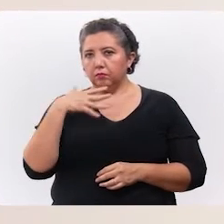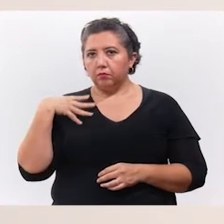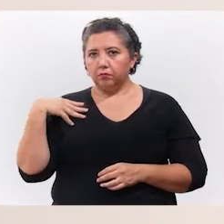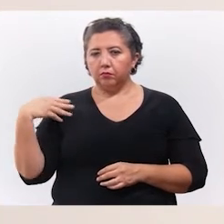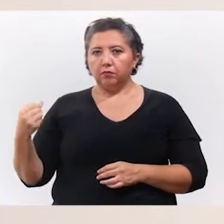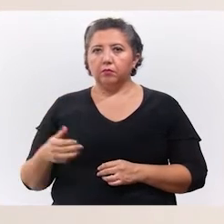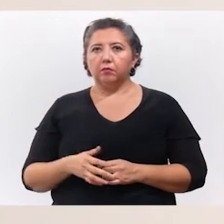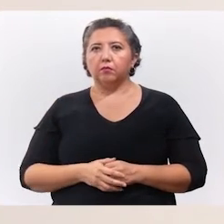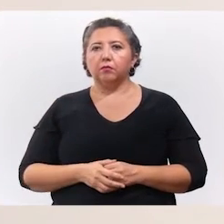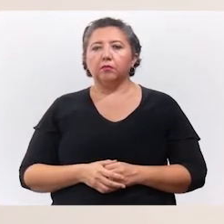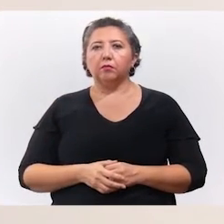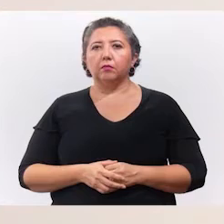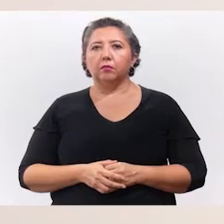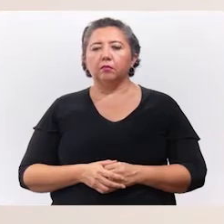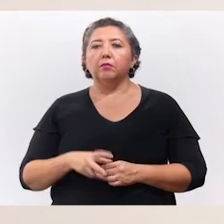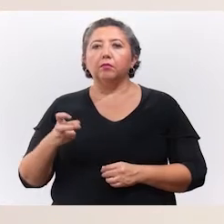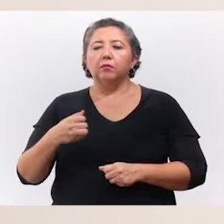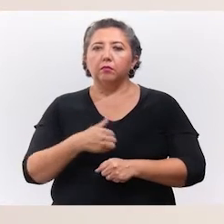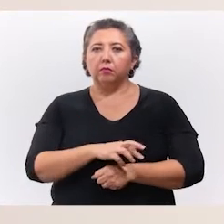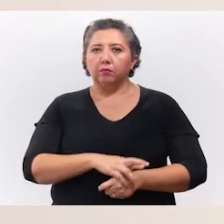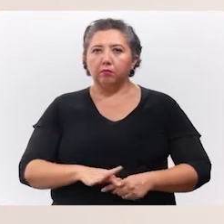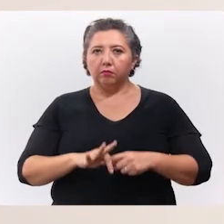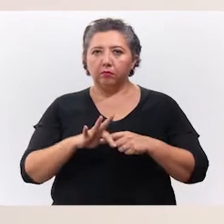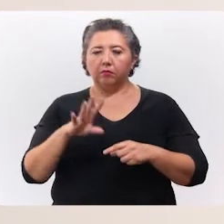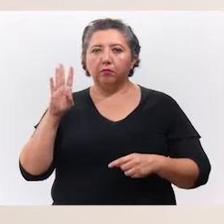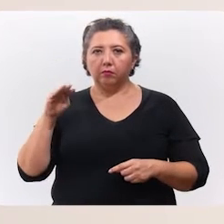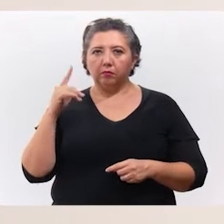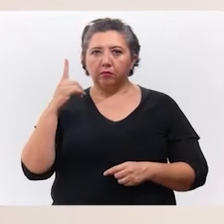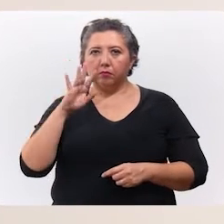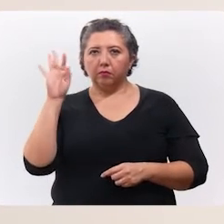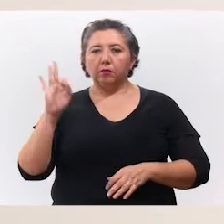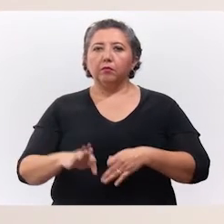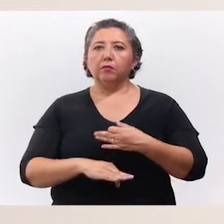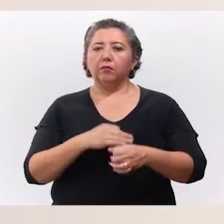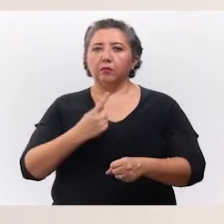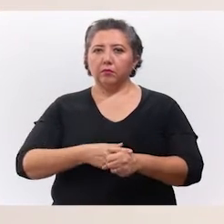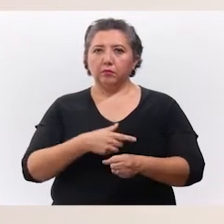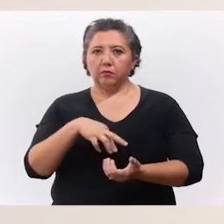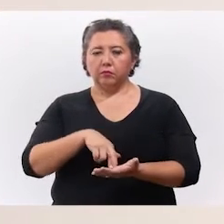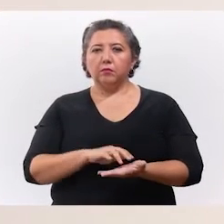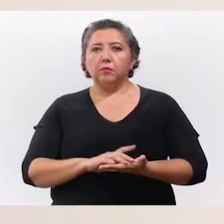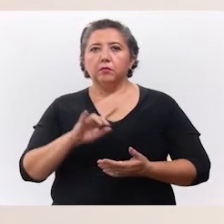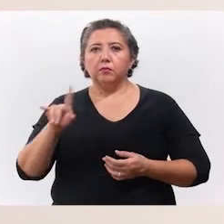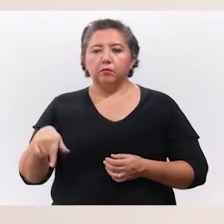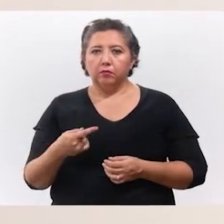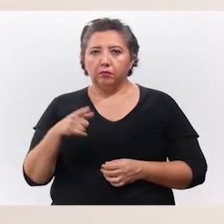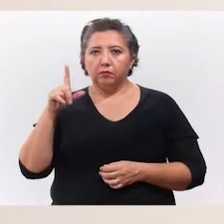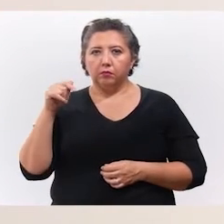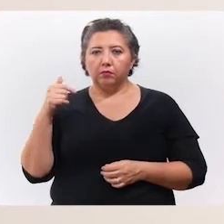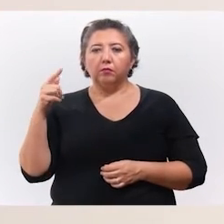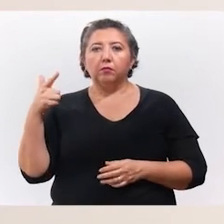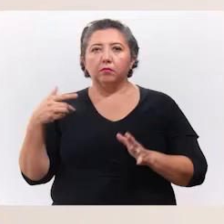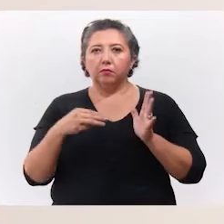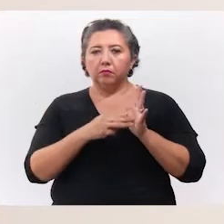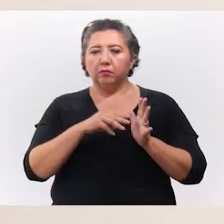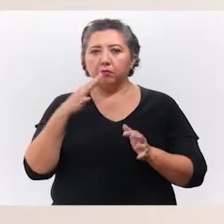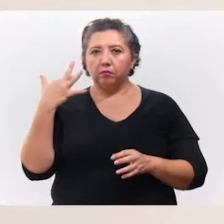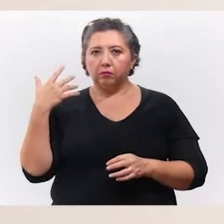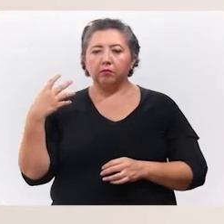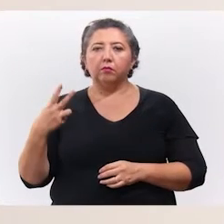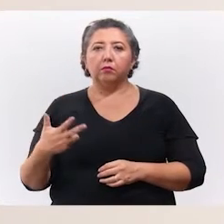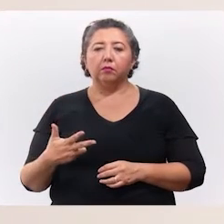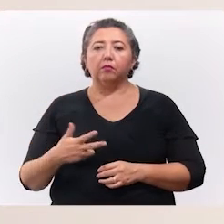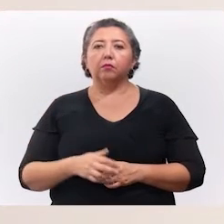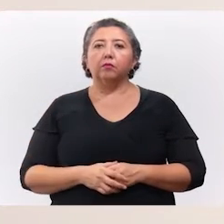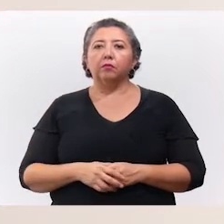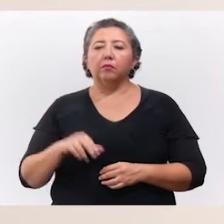síntomas ni pueden contagiar. Esta cifra representa el 91% del total de contagios registrados, que son 77.058.